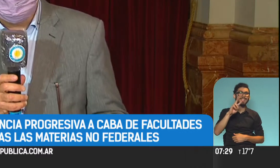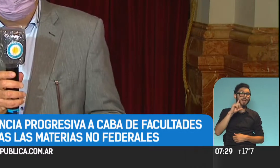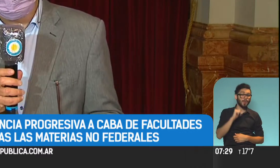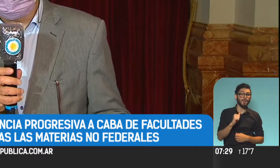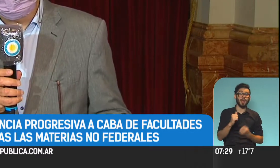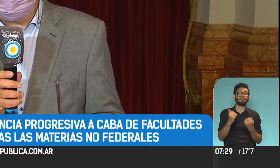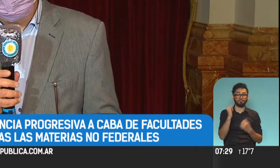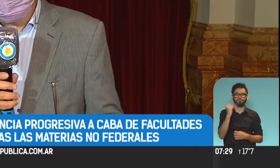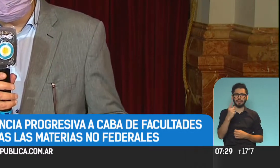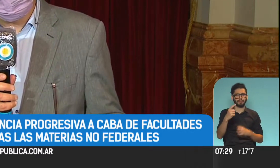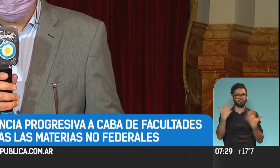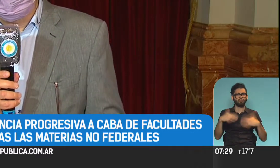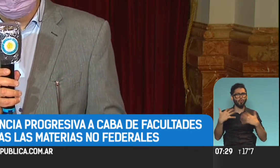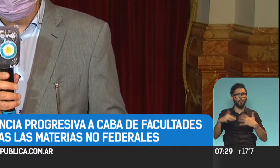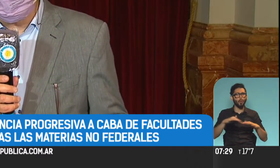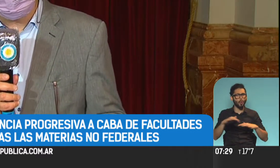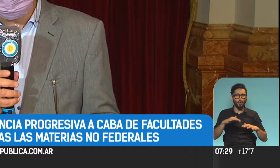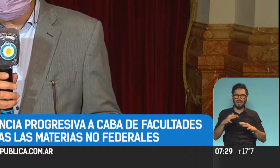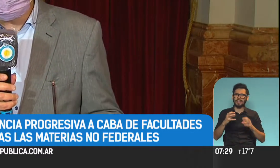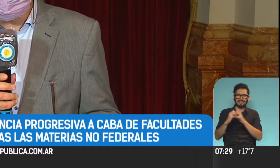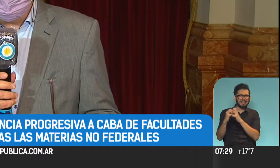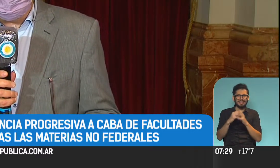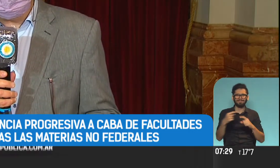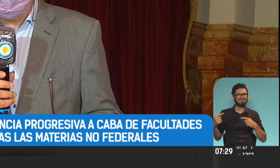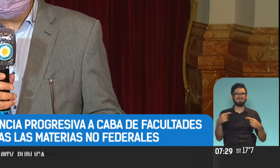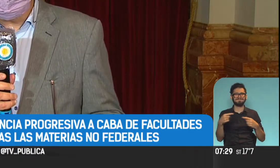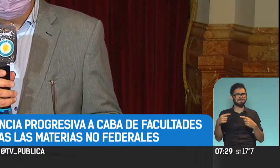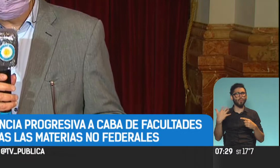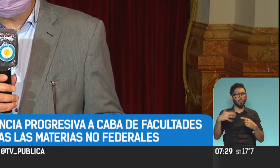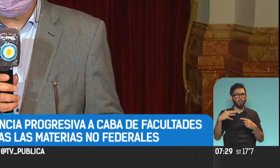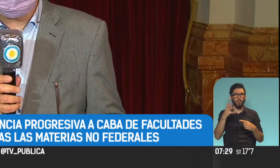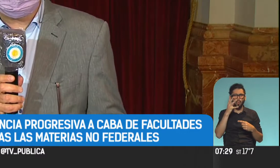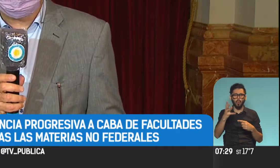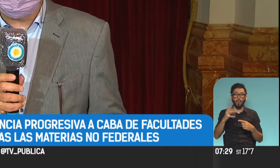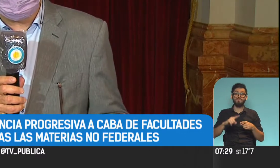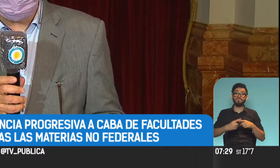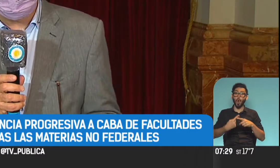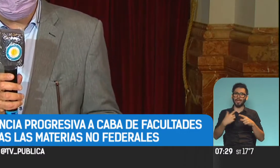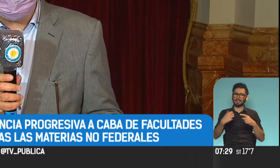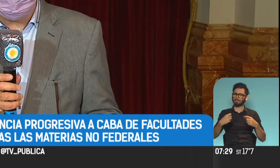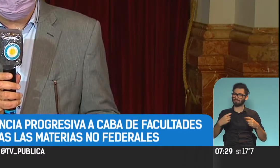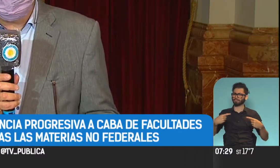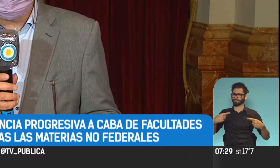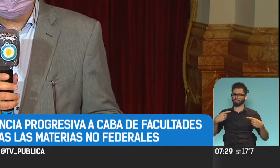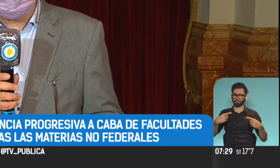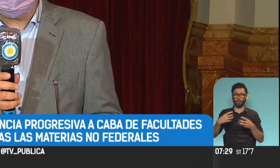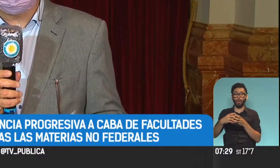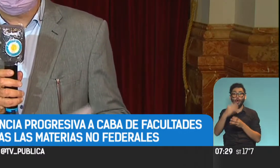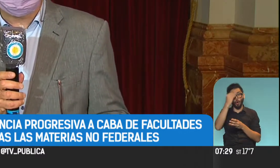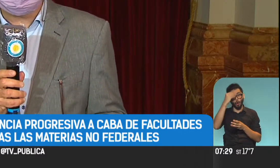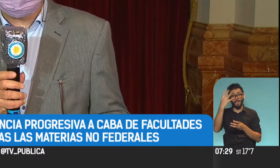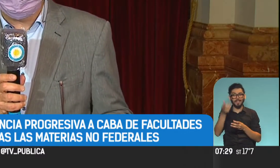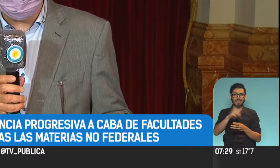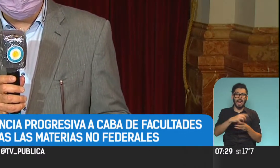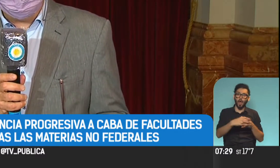buen día. Sí, mucha actividad, mucha discusión, muchos cruces políticos muy fuertes entre el oficialismo y la oposición desde que